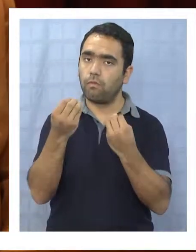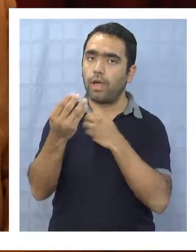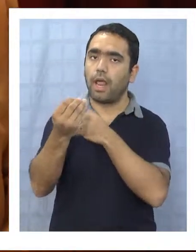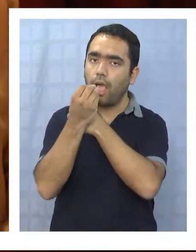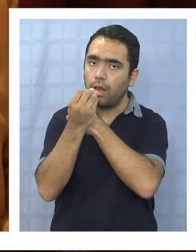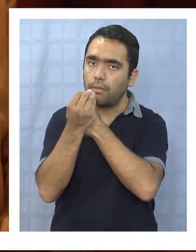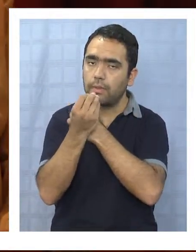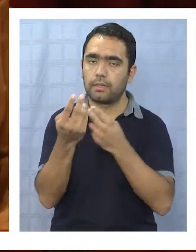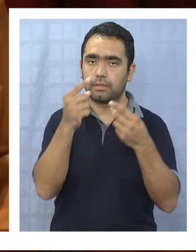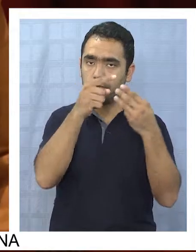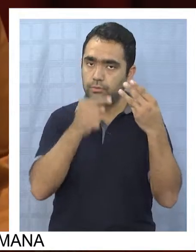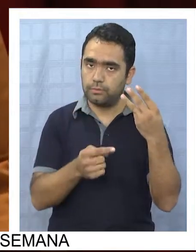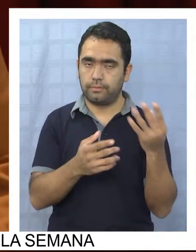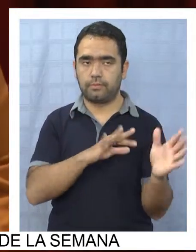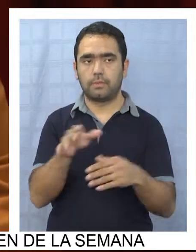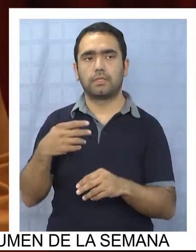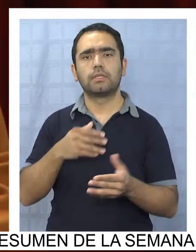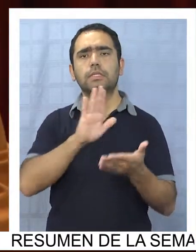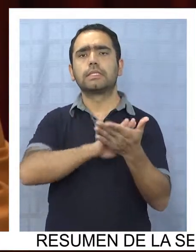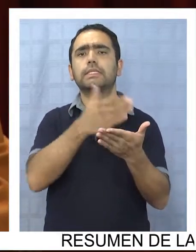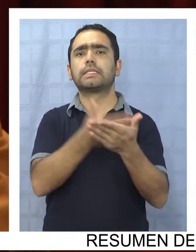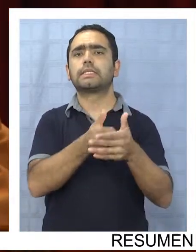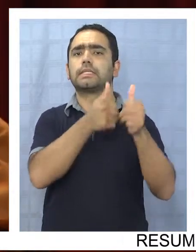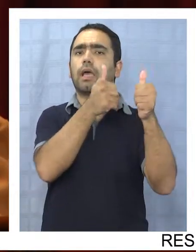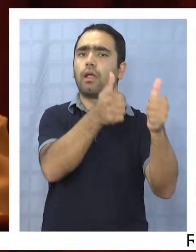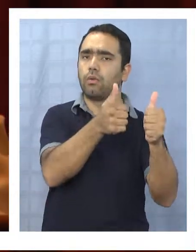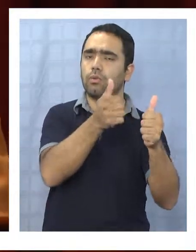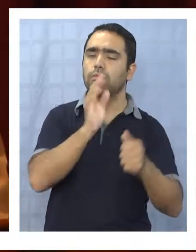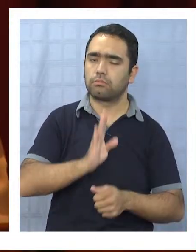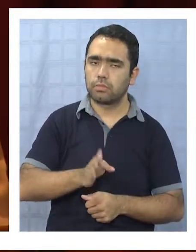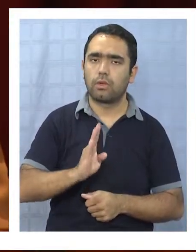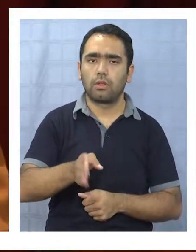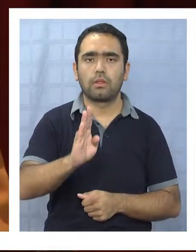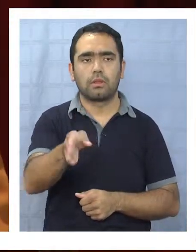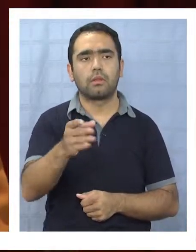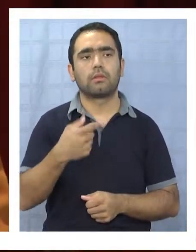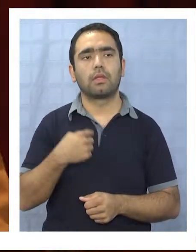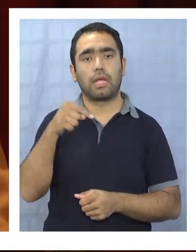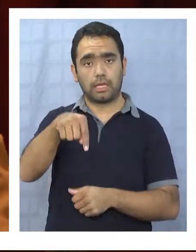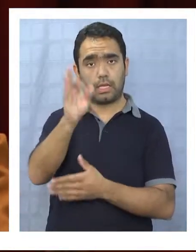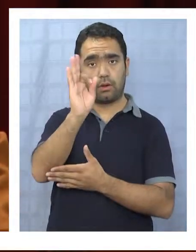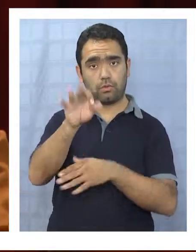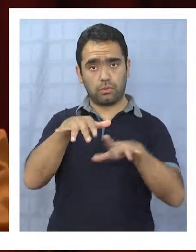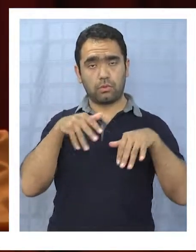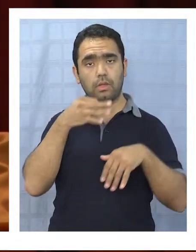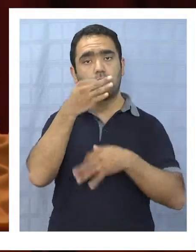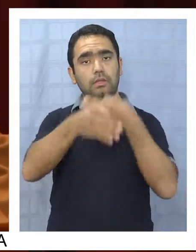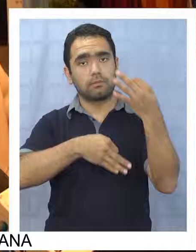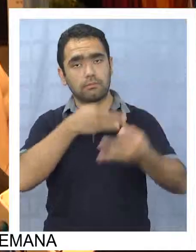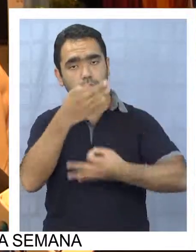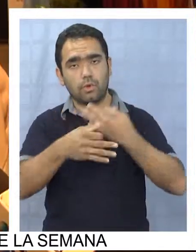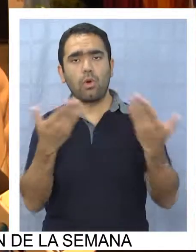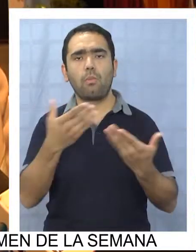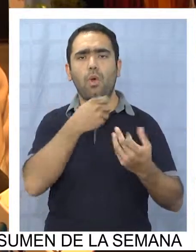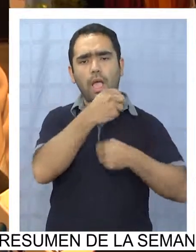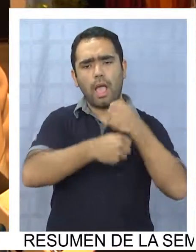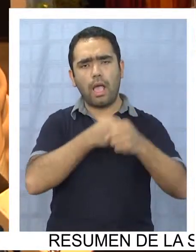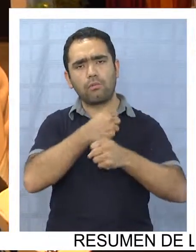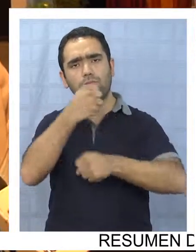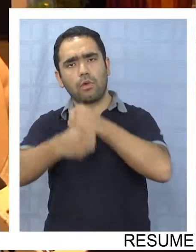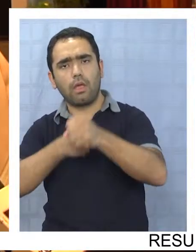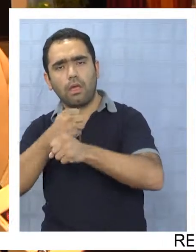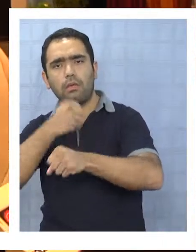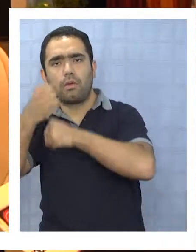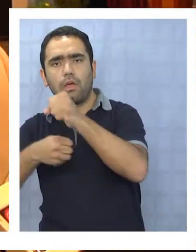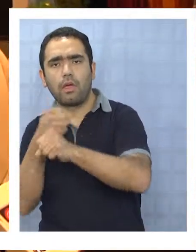y buena alimentación, entre otras. Salud es un continuo. Contábamos aquí en nuestra ceremonia como a través de los